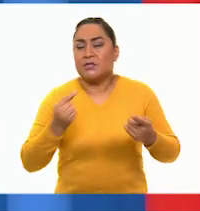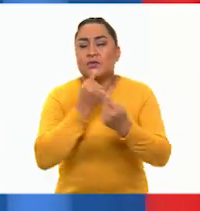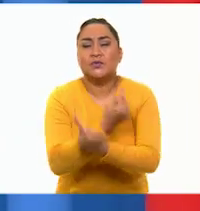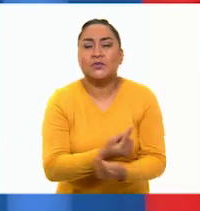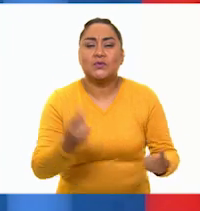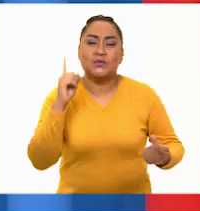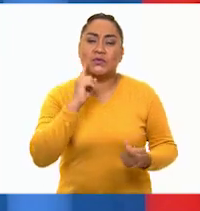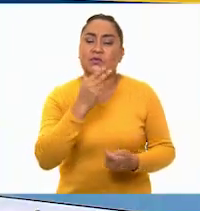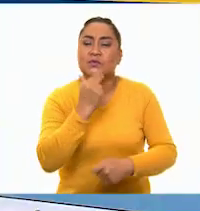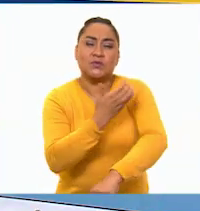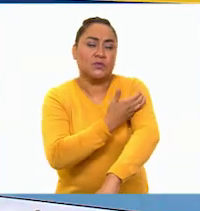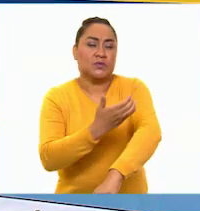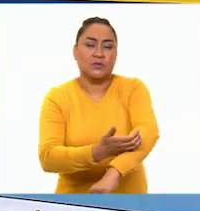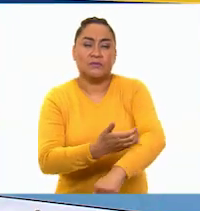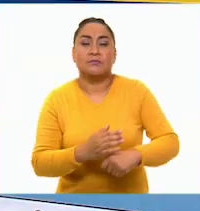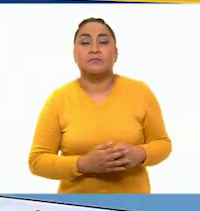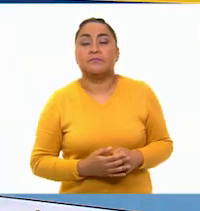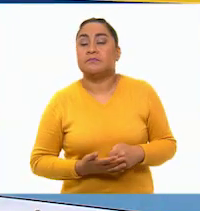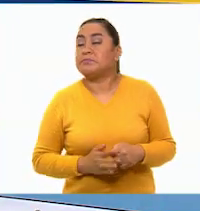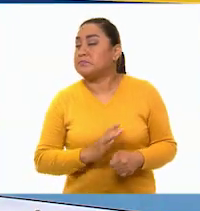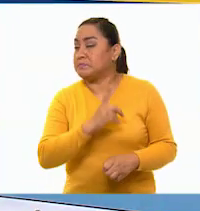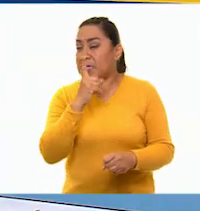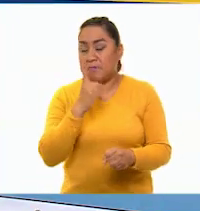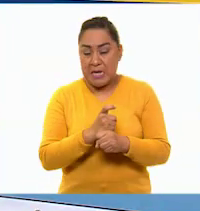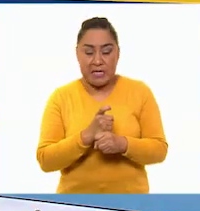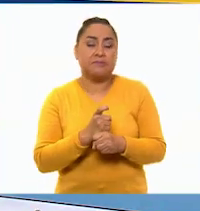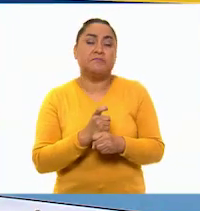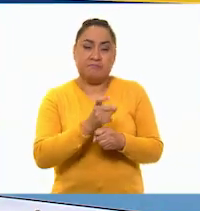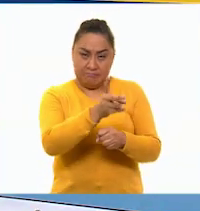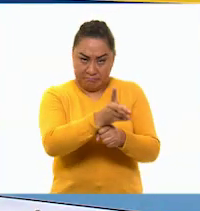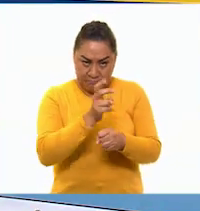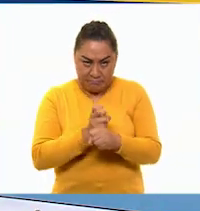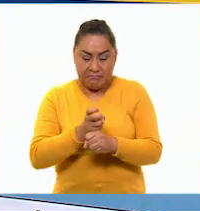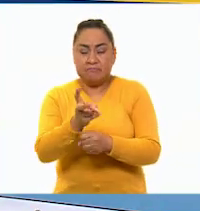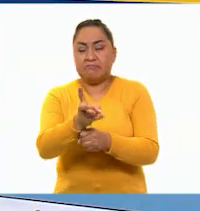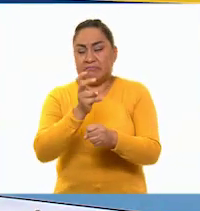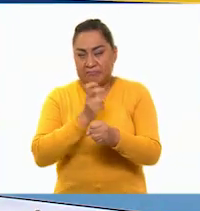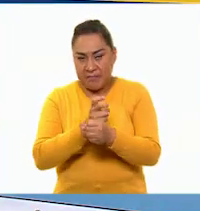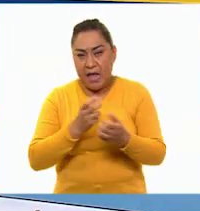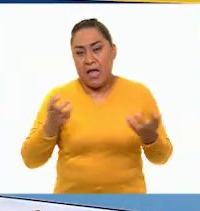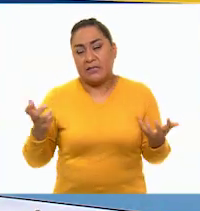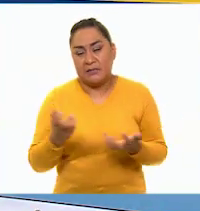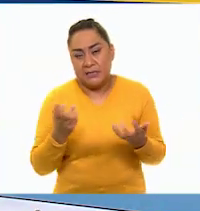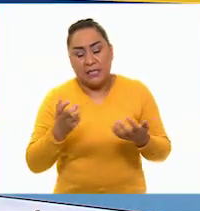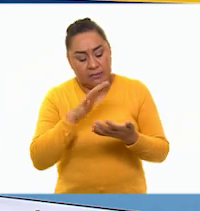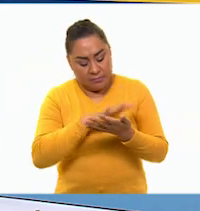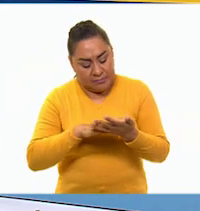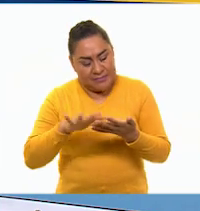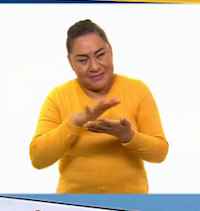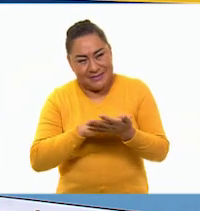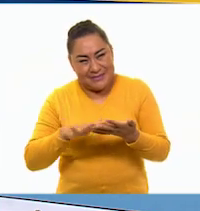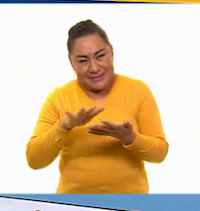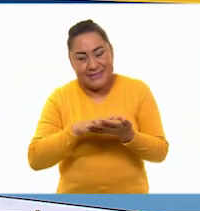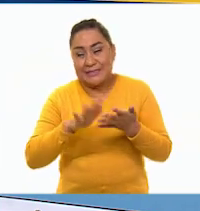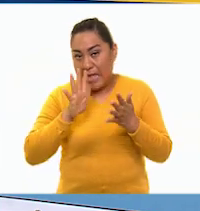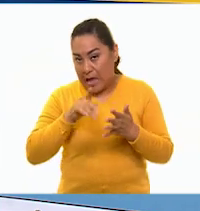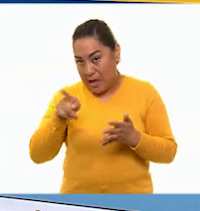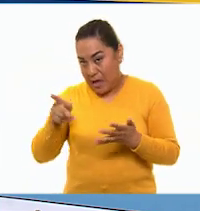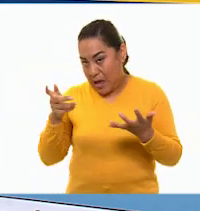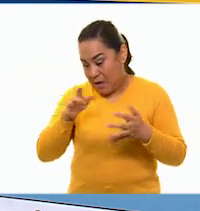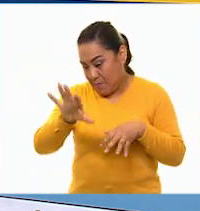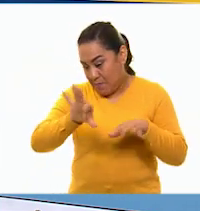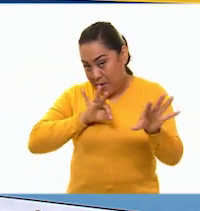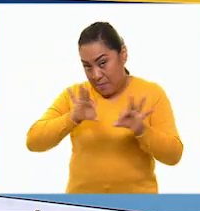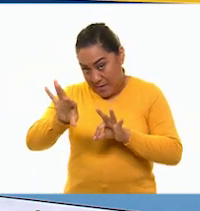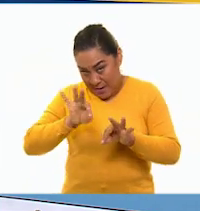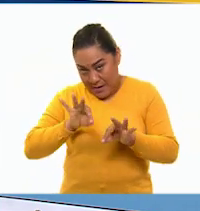acompañan, profe? Esencialmente, los invitamos a que realicen con nosotros la lectura de los textos que seleccionaste y